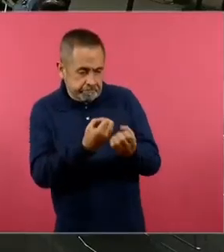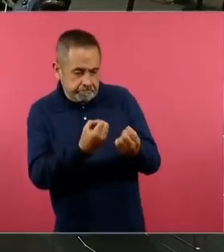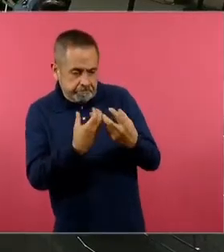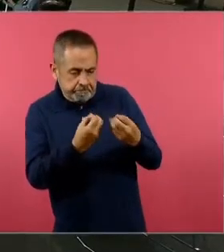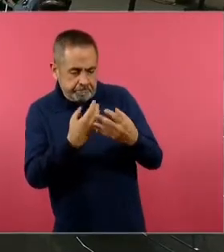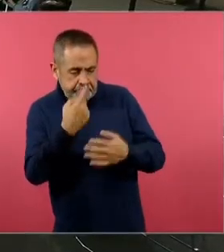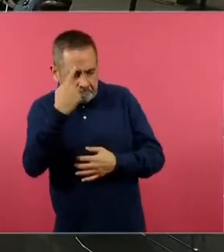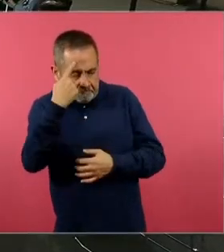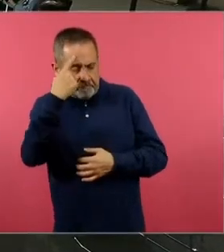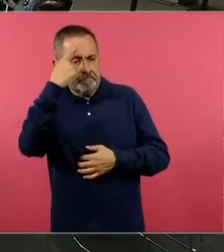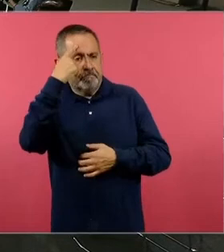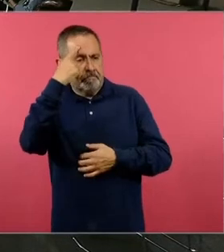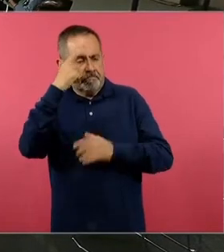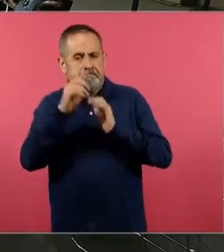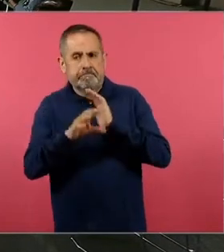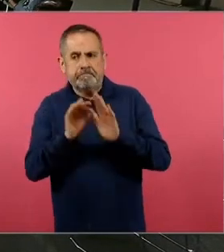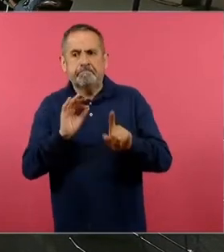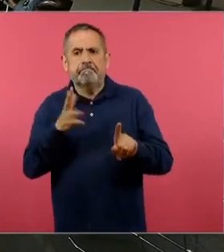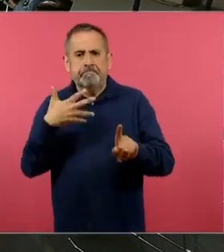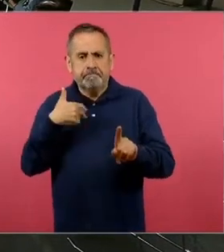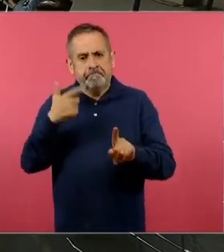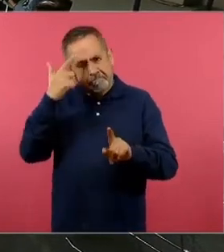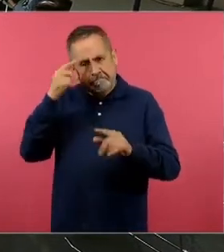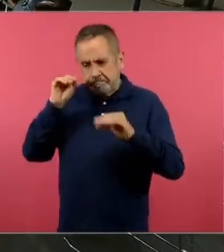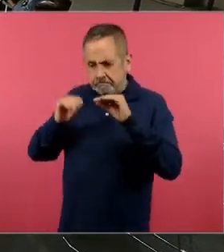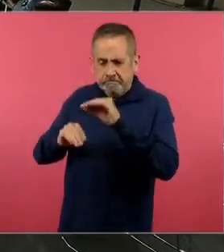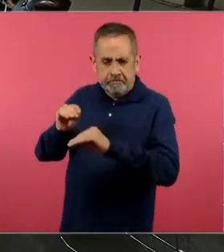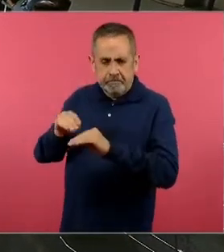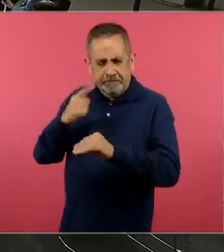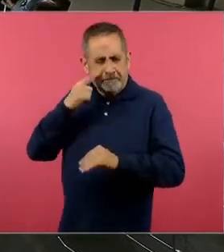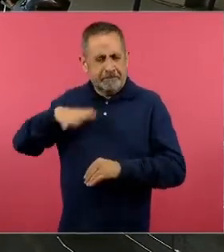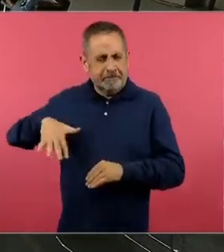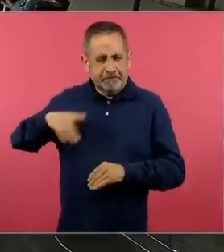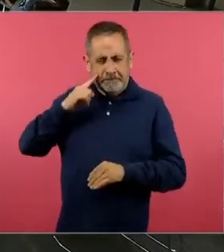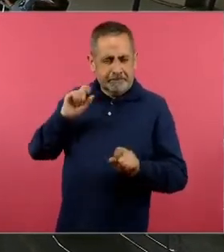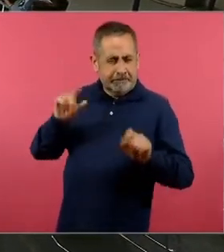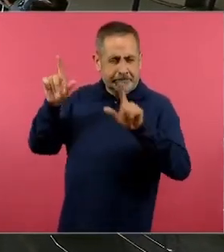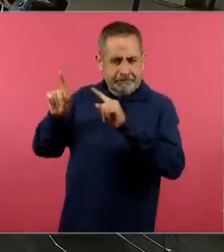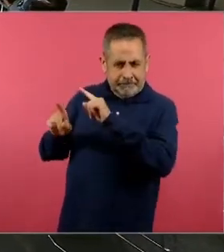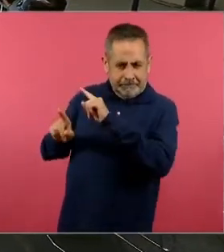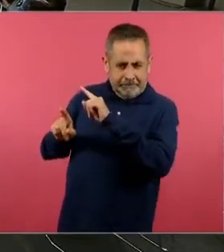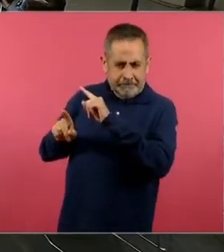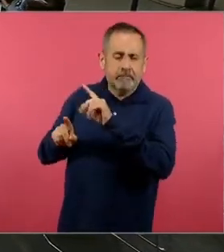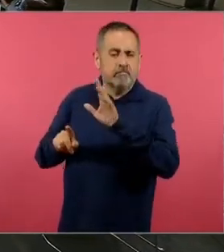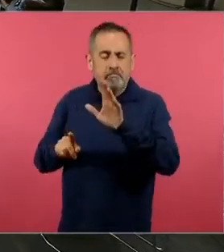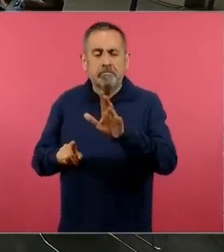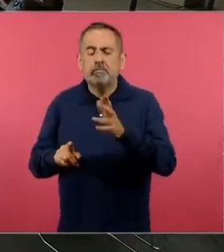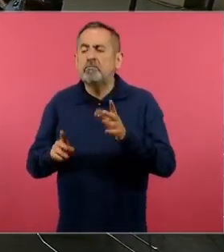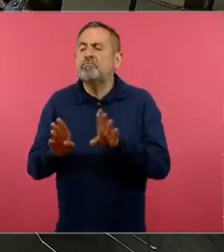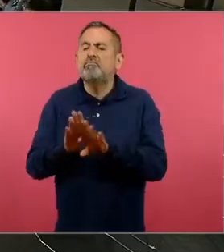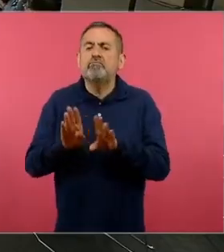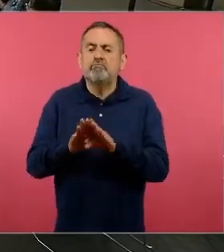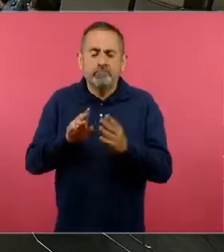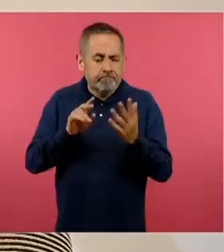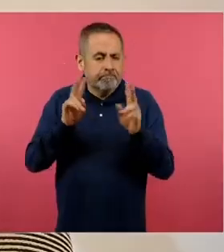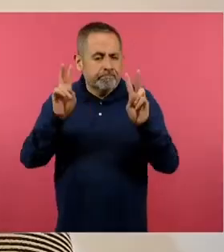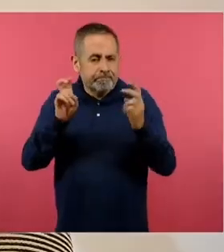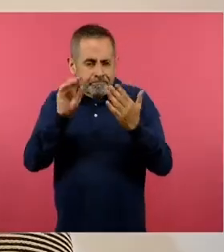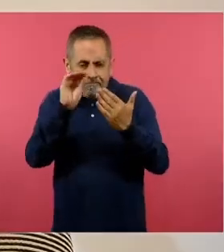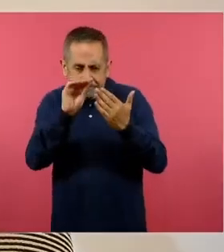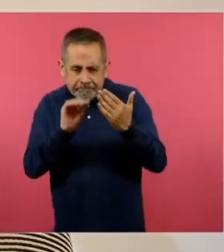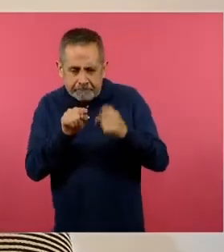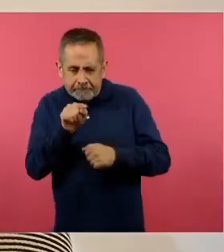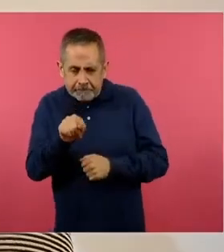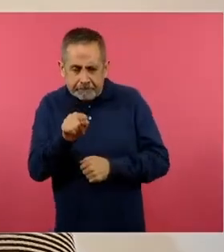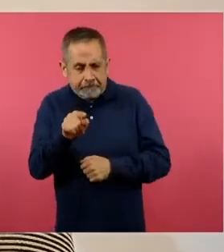los proyectos, como ustedes pueden observar en este extracto de ese libro, se habla justamente de lo que contiene y uno de los